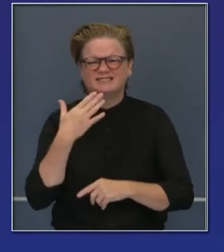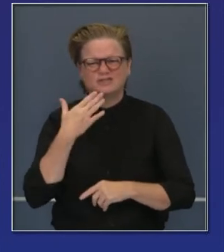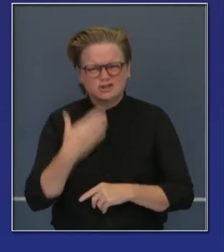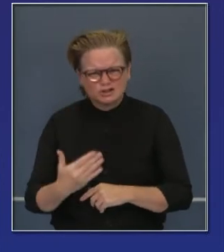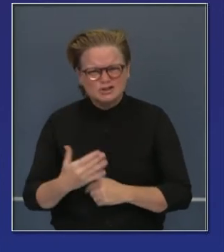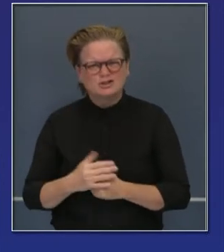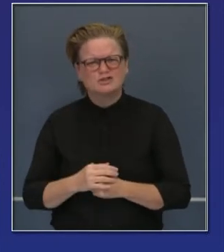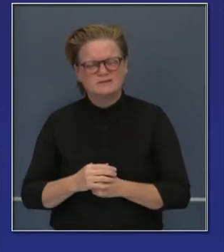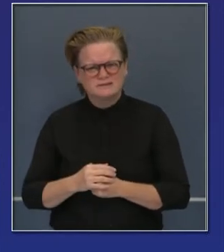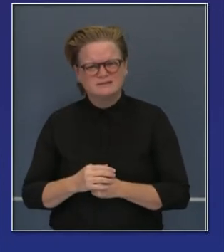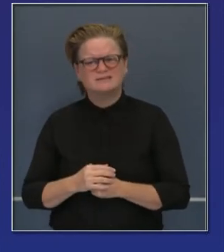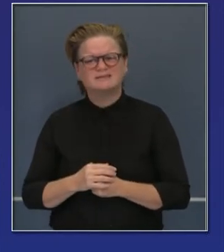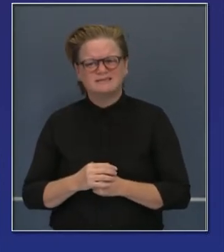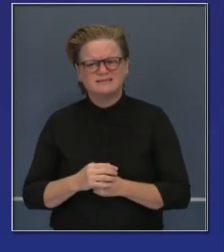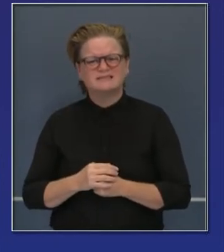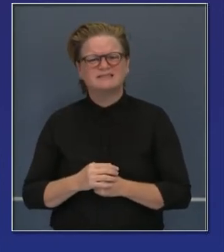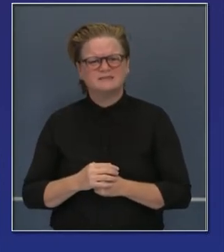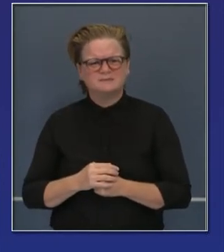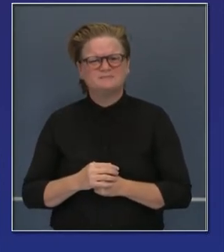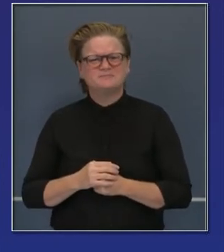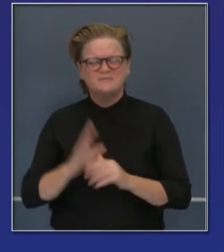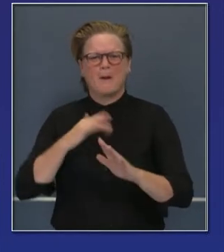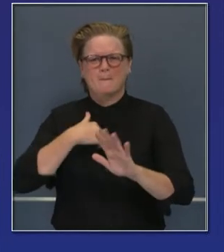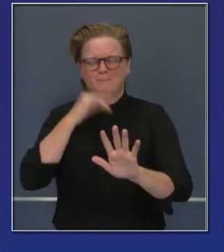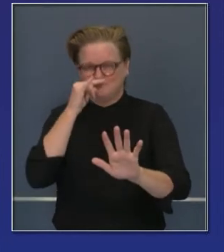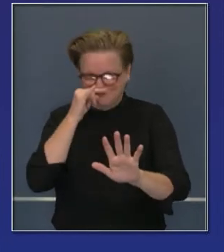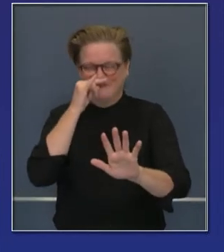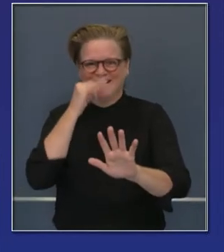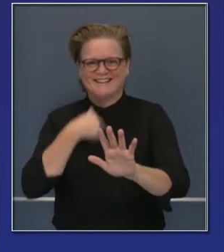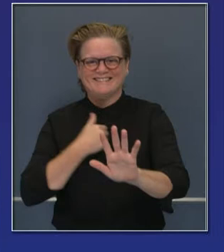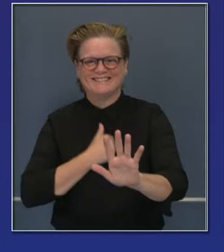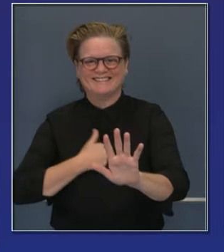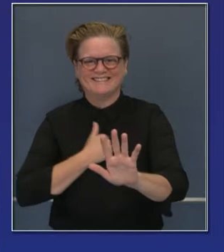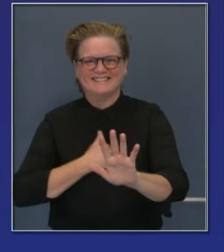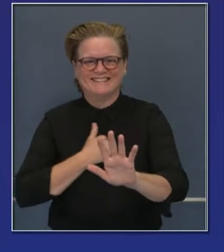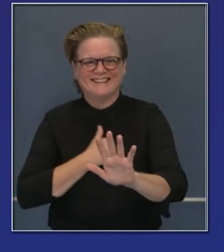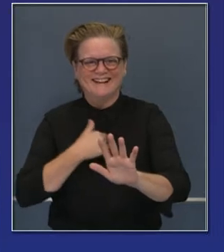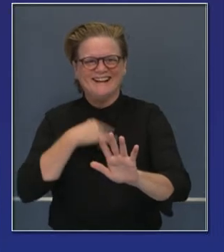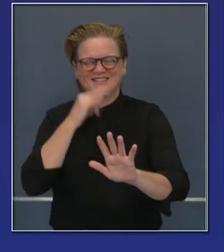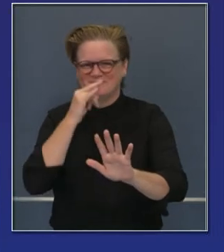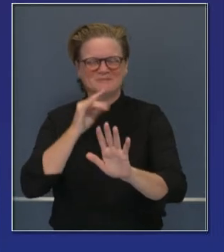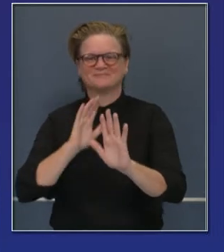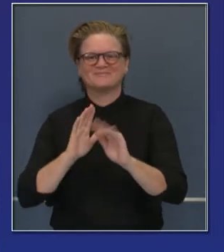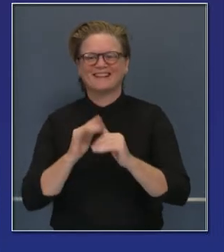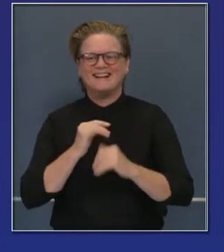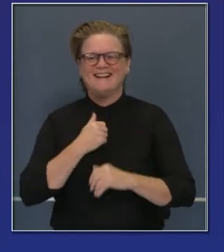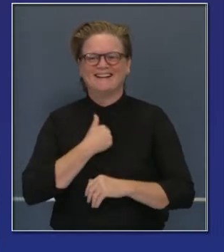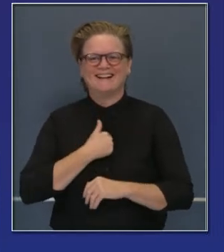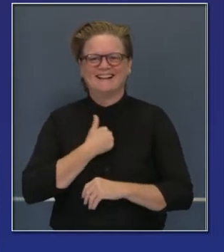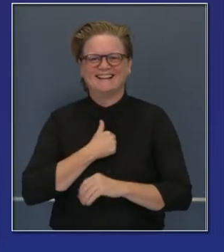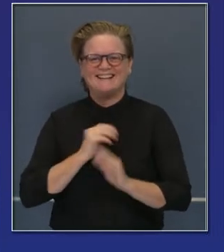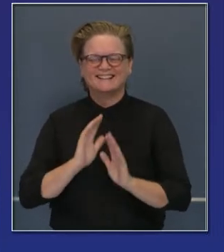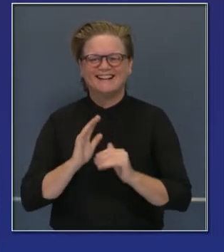Y disculpen por la tos. Se me pasó mal el té que acabo de tomar